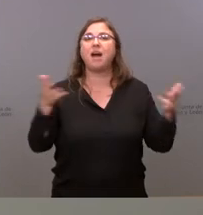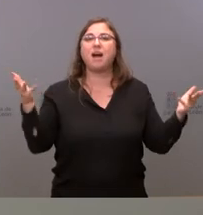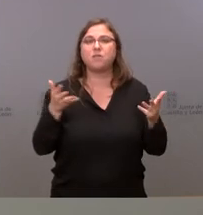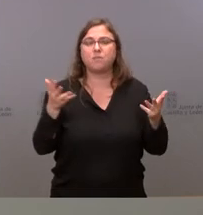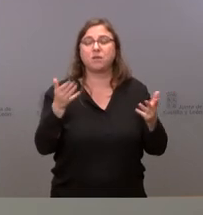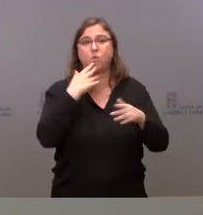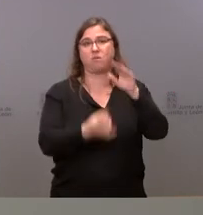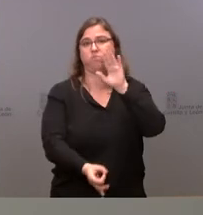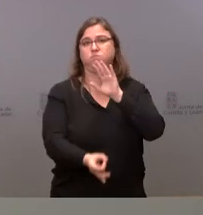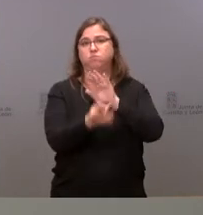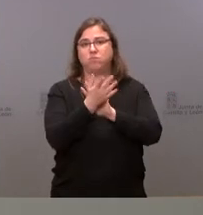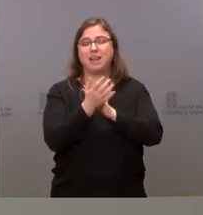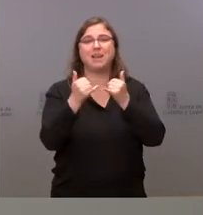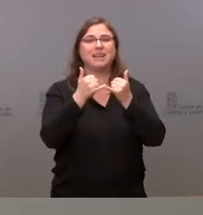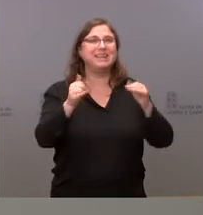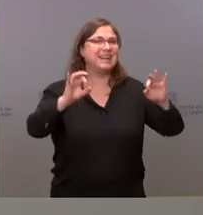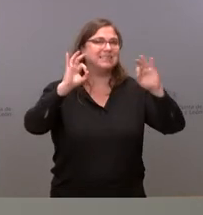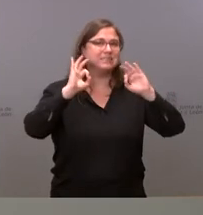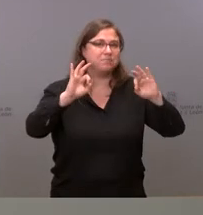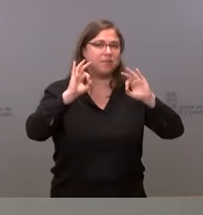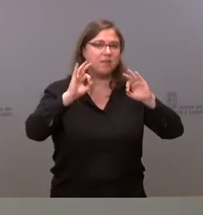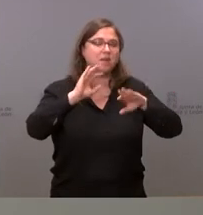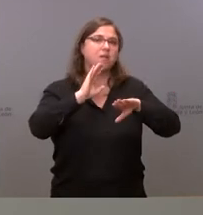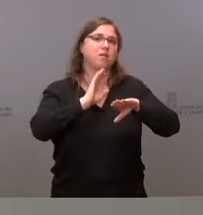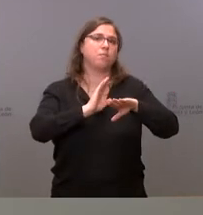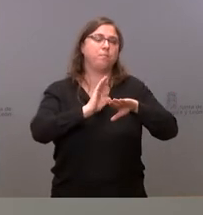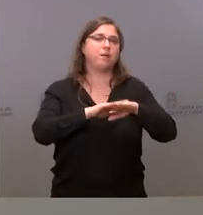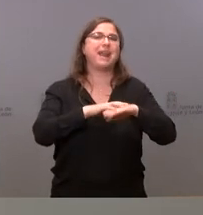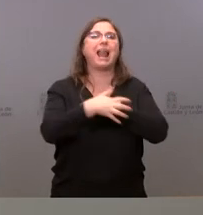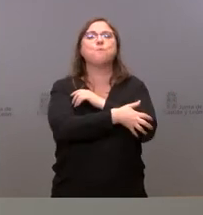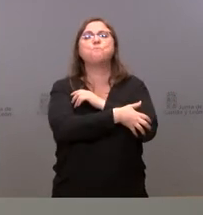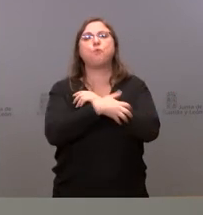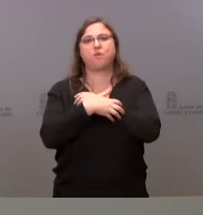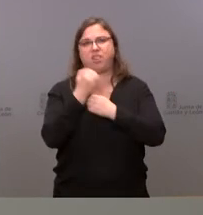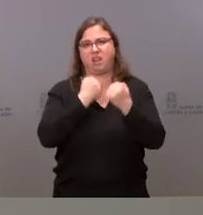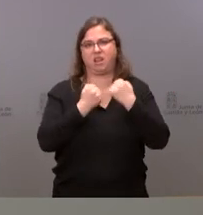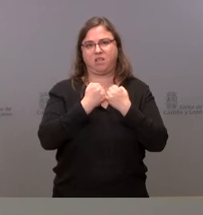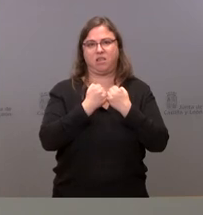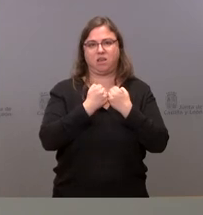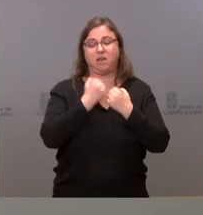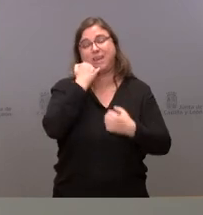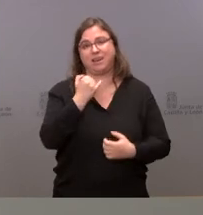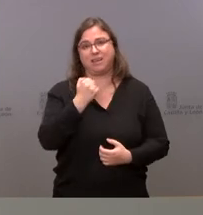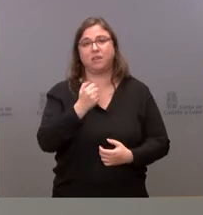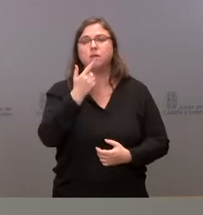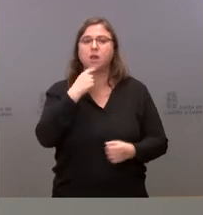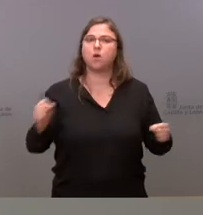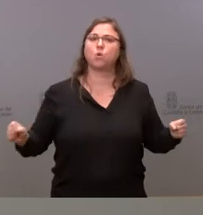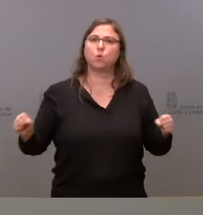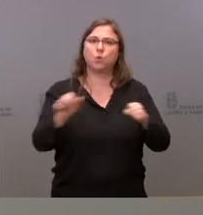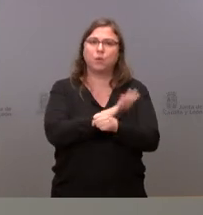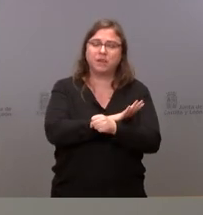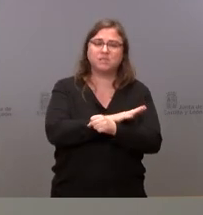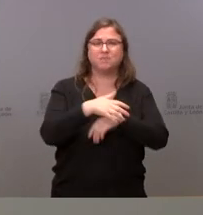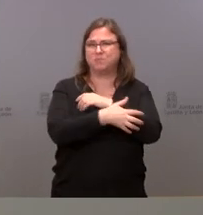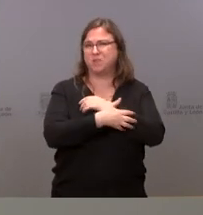creación de una línea especial para la pobreza energética no solamente para cubrir esas ayudas que hicieran